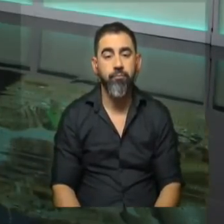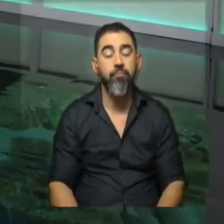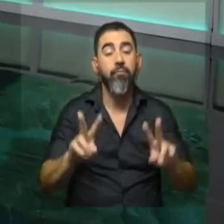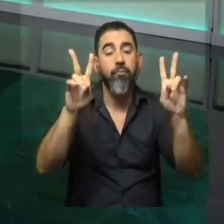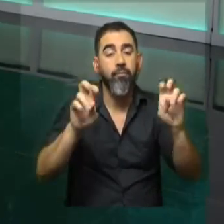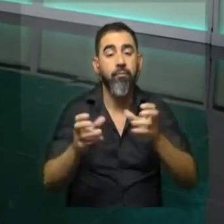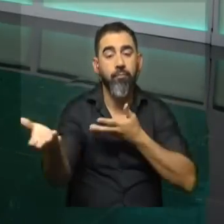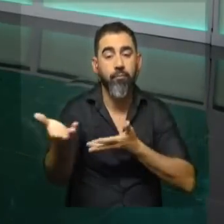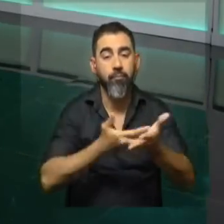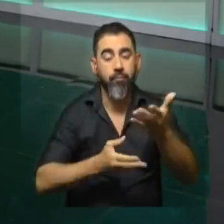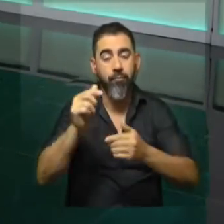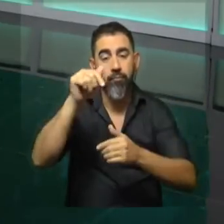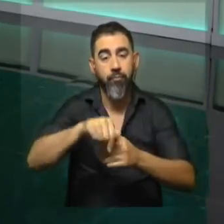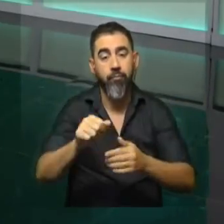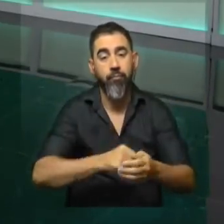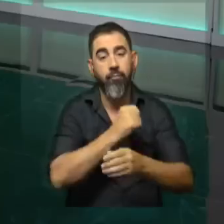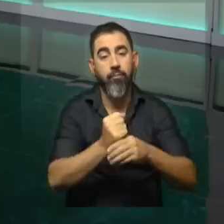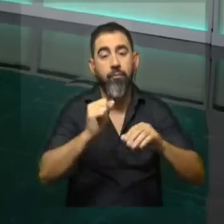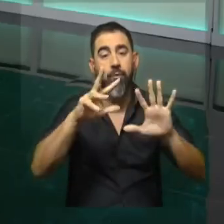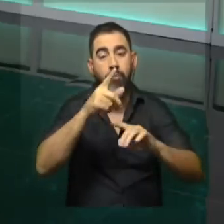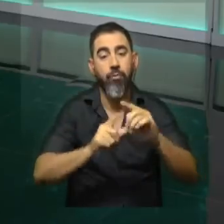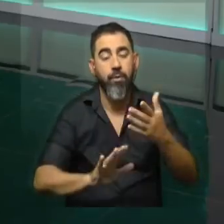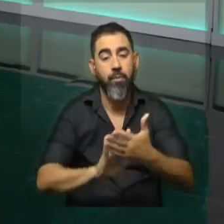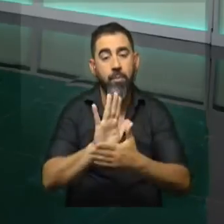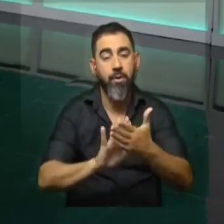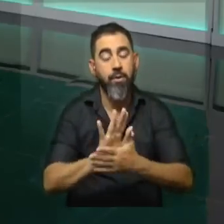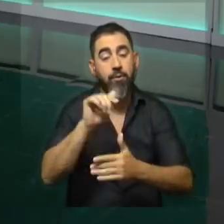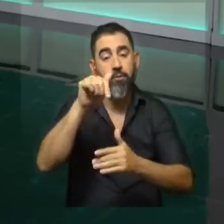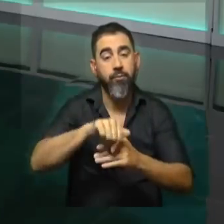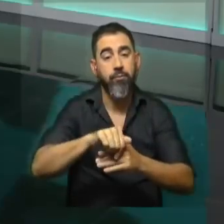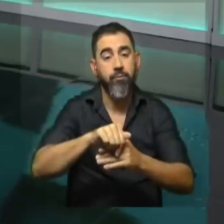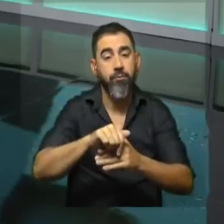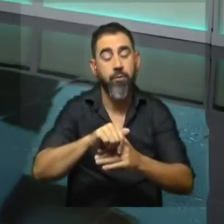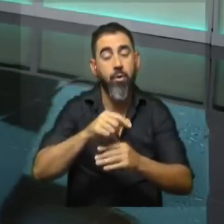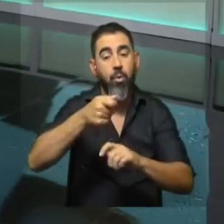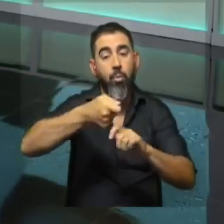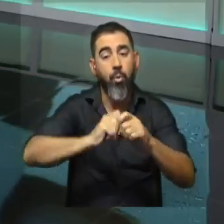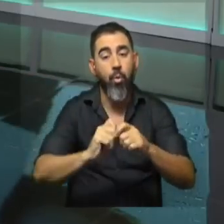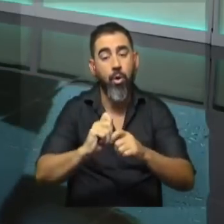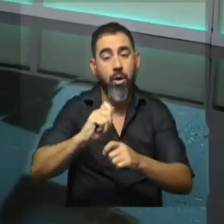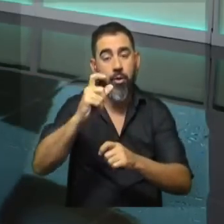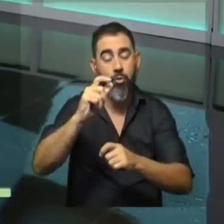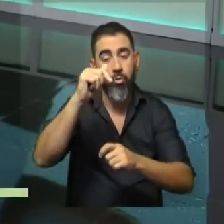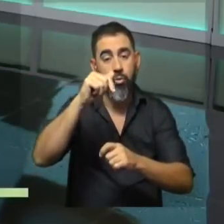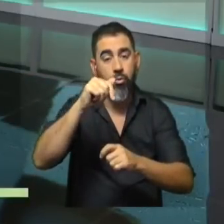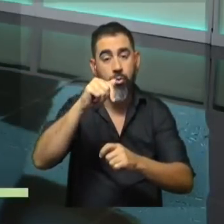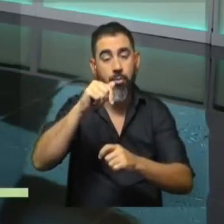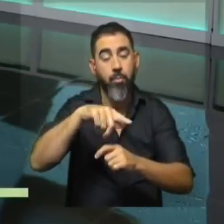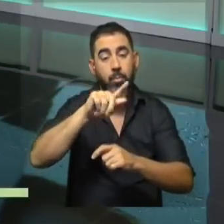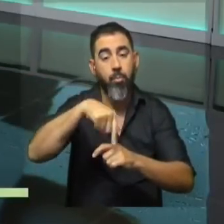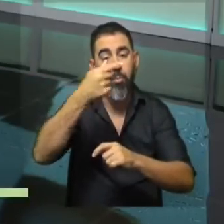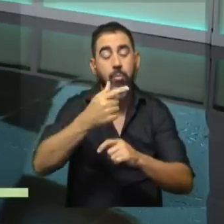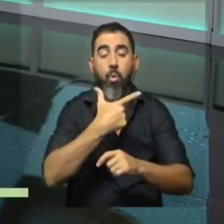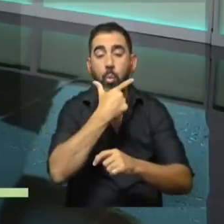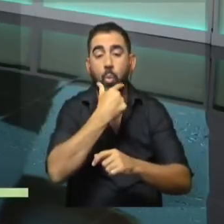temas que tenemos para compartir con ustedes hasta las 8 y media de la mañana tiene que ver con la suba del boleto. Esto se va a concretar a partir del próximo